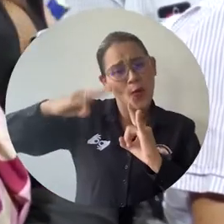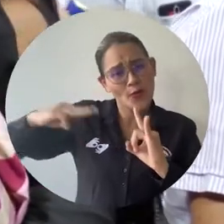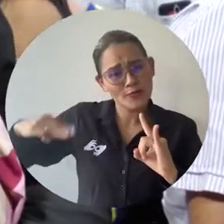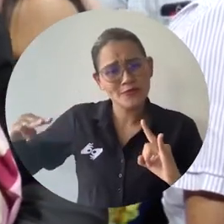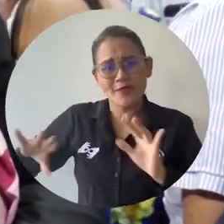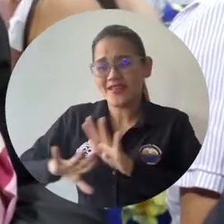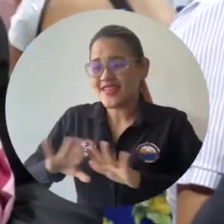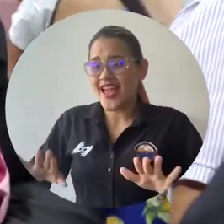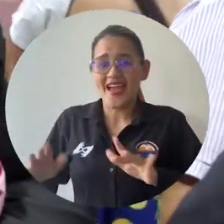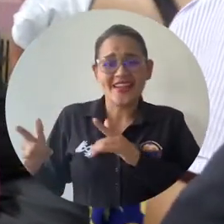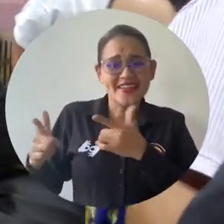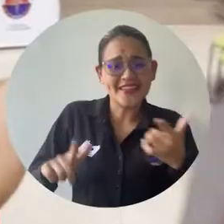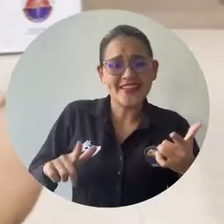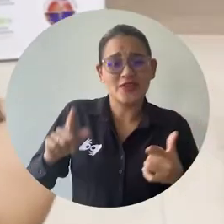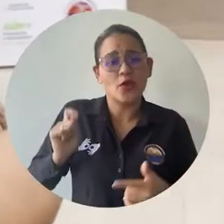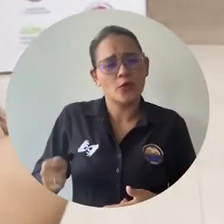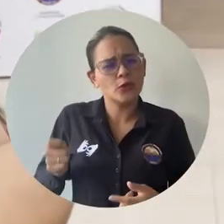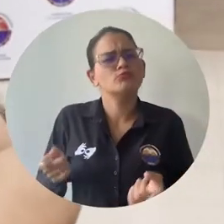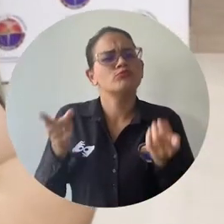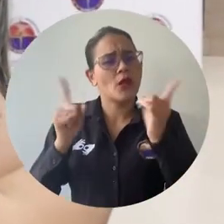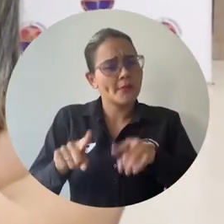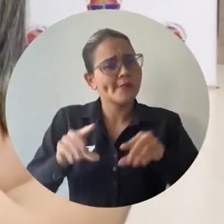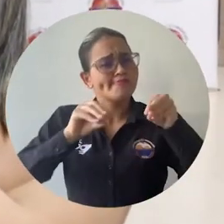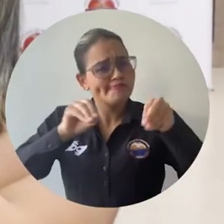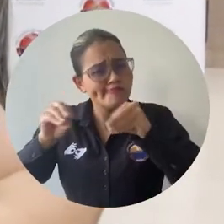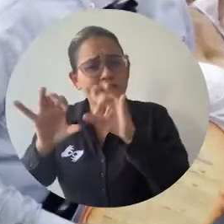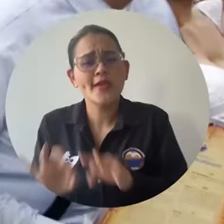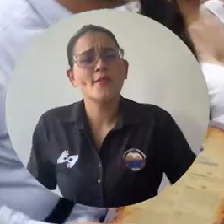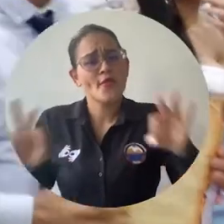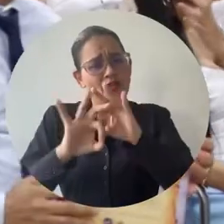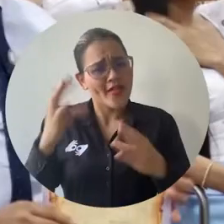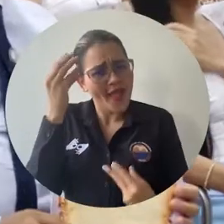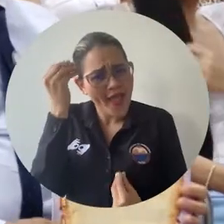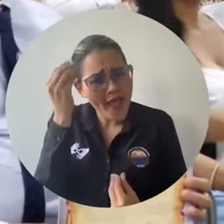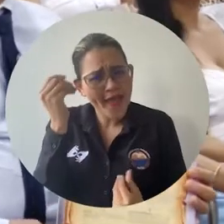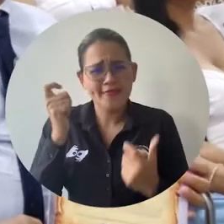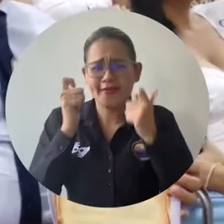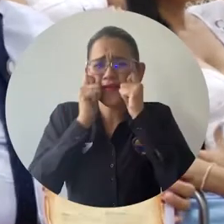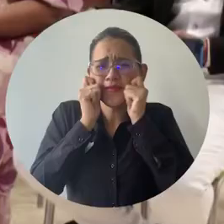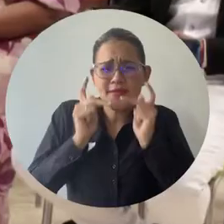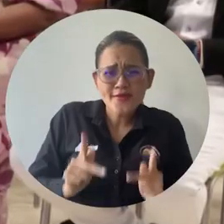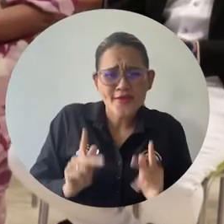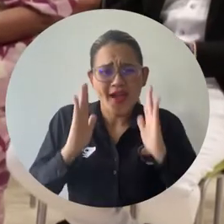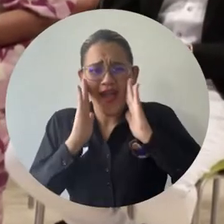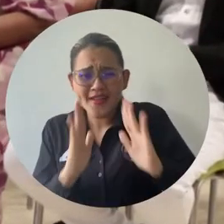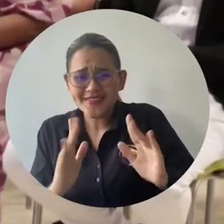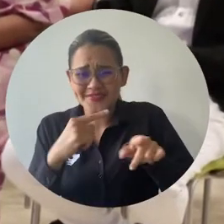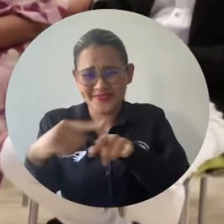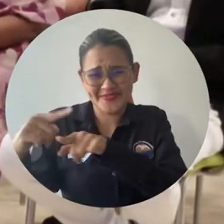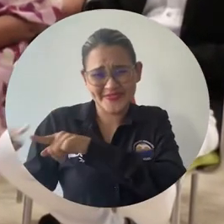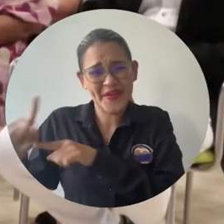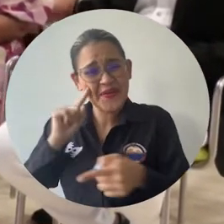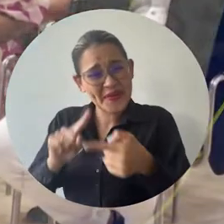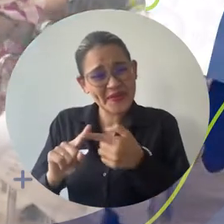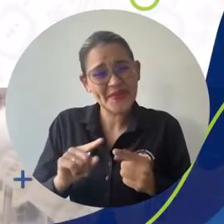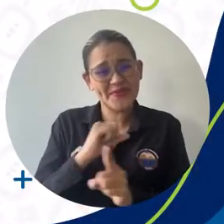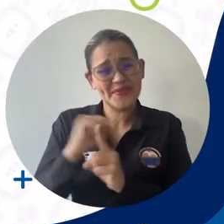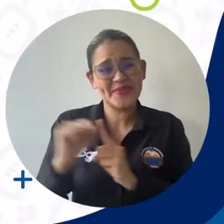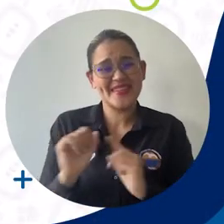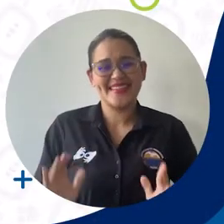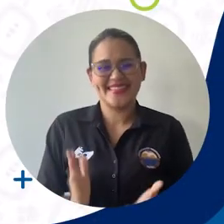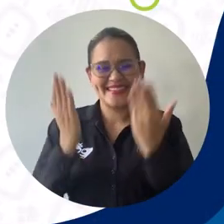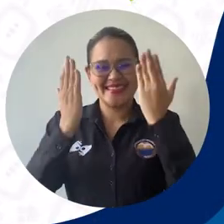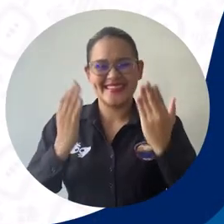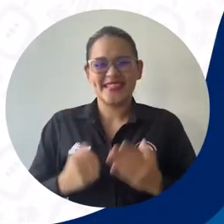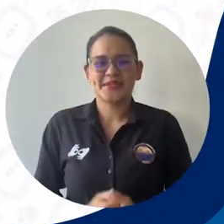formación de los estudiantes de Derecho y les incentiva a desempeñarse con humanismo, responsabilidad y ética en pro del bienestar de la sociedad.